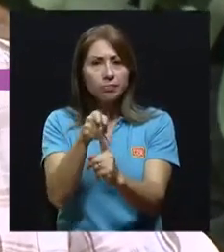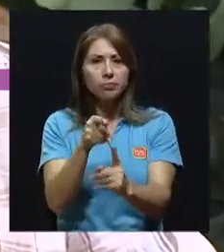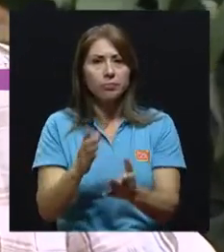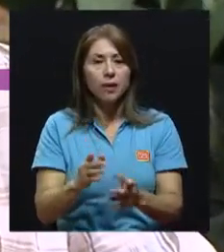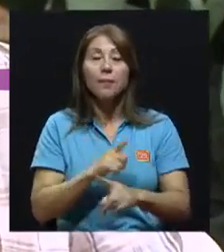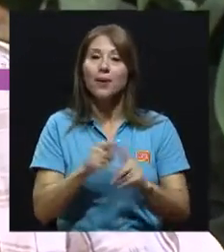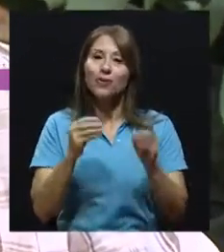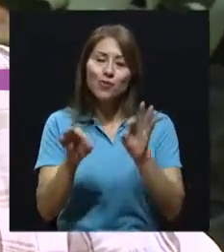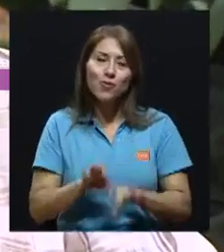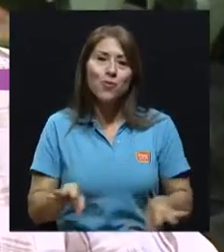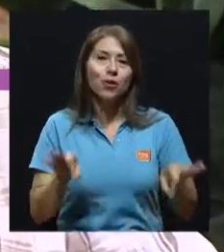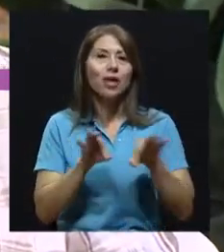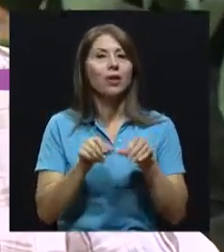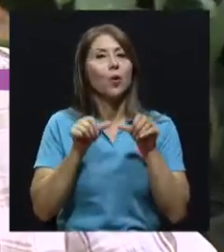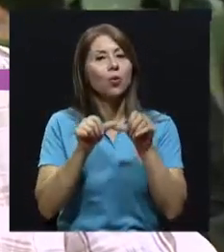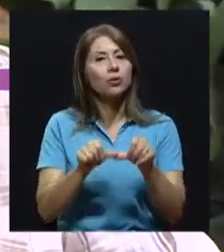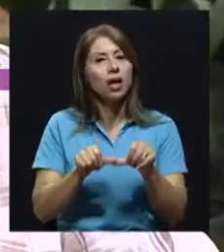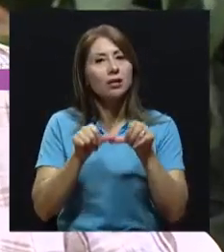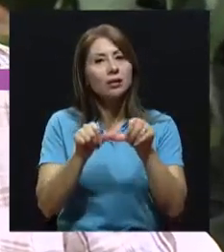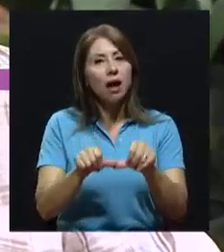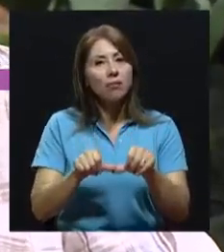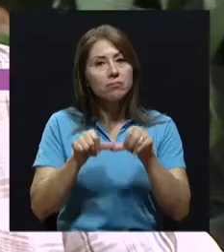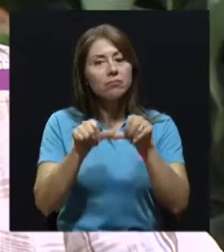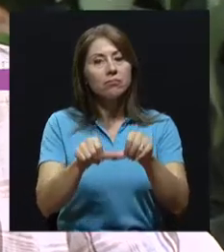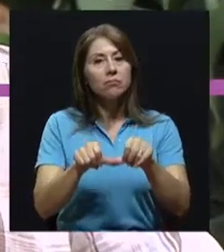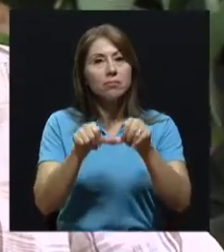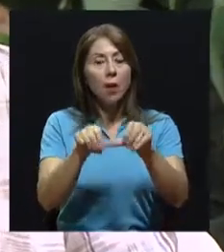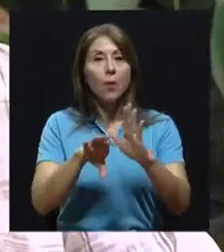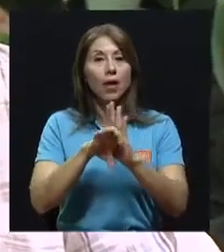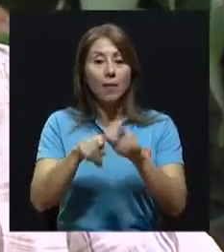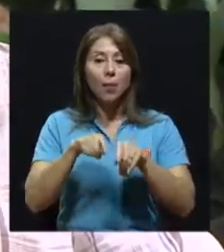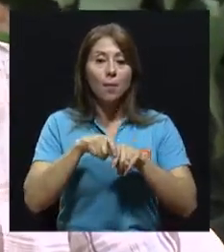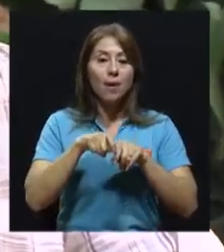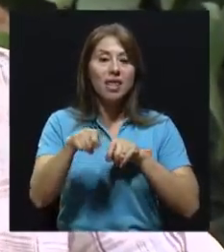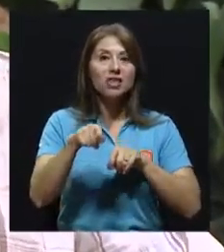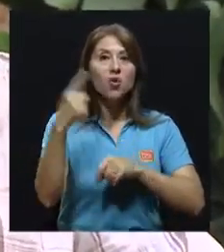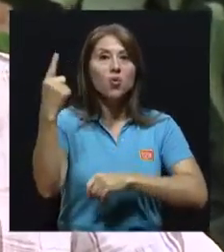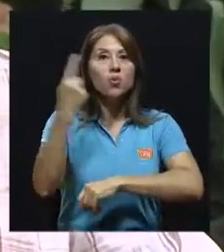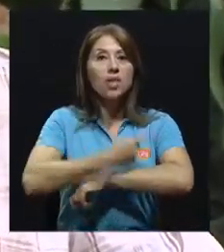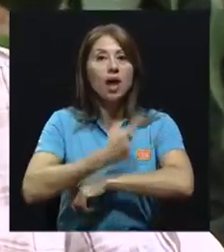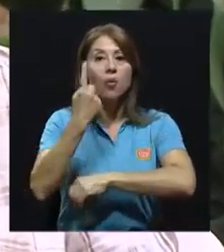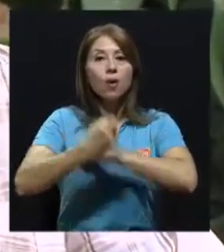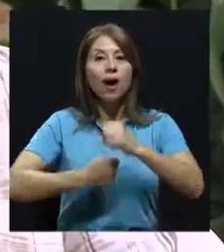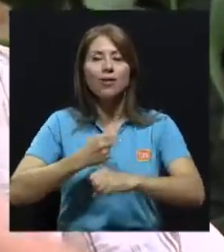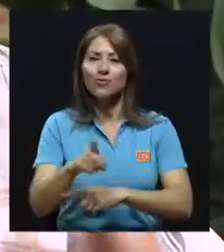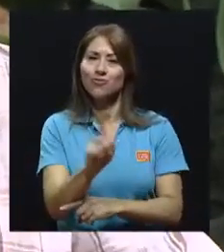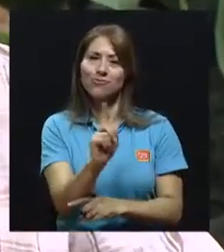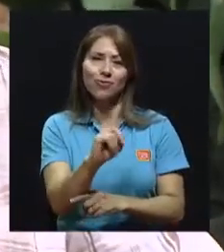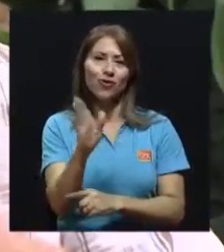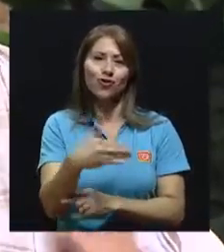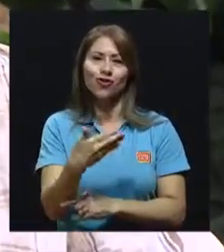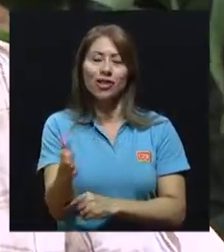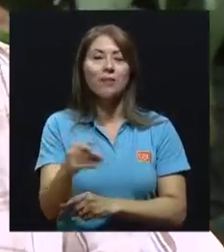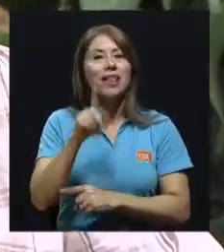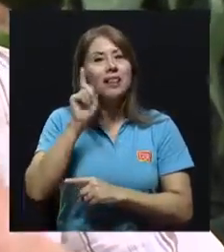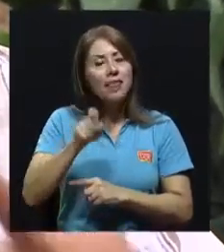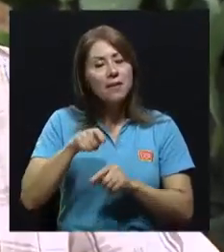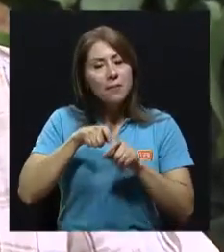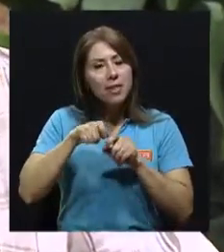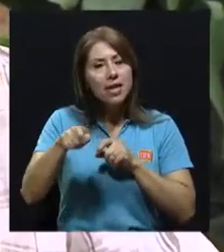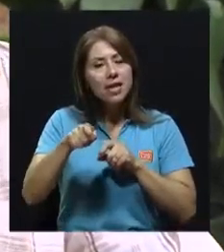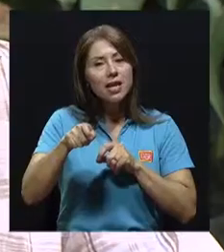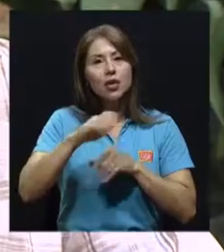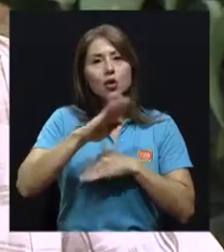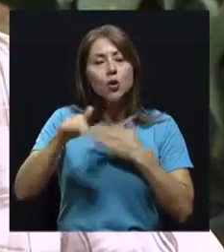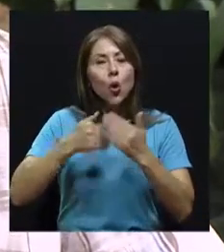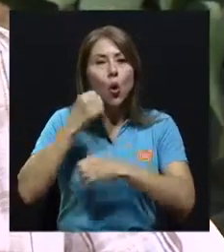constancia es algo muy importante. O una medición un día del año a una determinada hora no sirve de nada. Hay que medir constantemente todo el año, todos